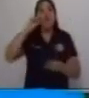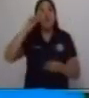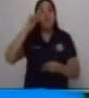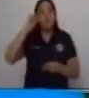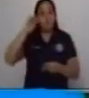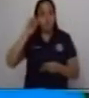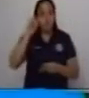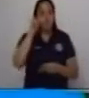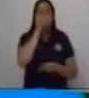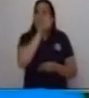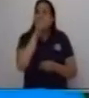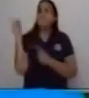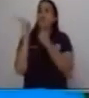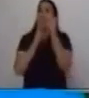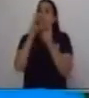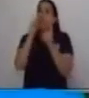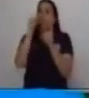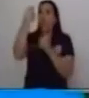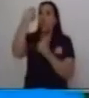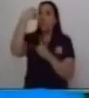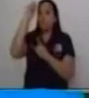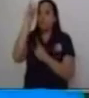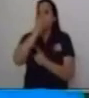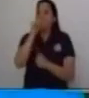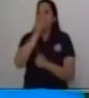entonces veamos el ejemplo